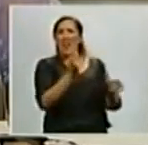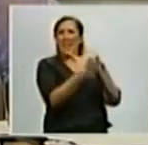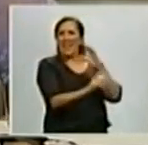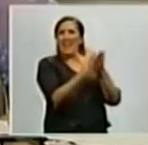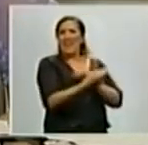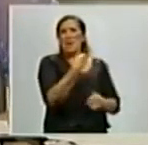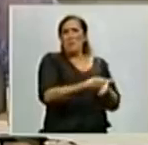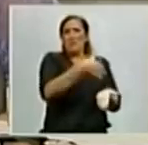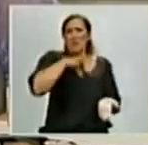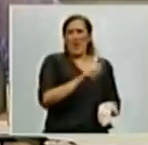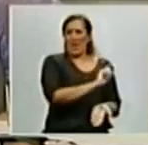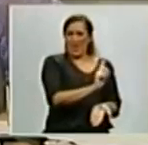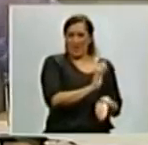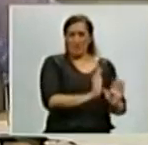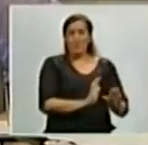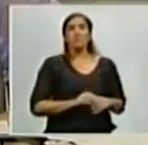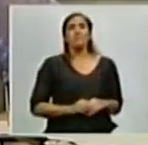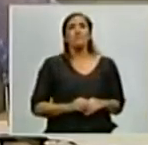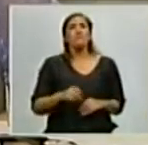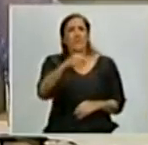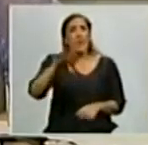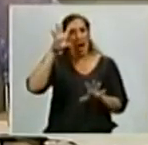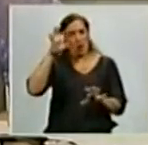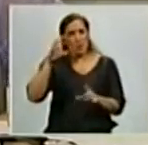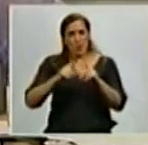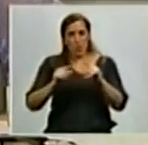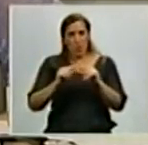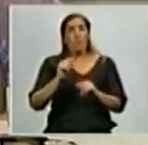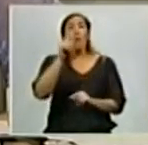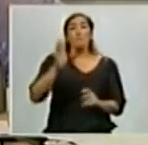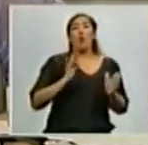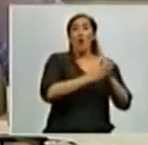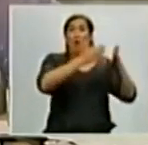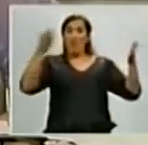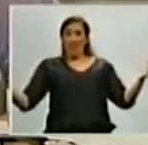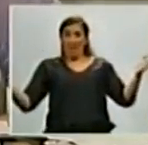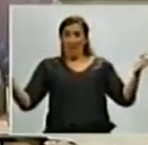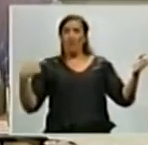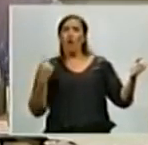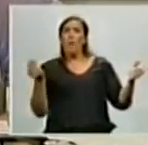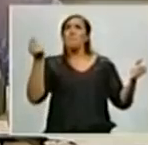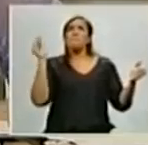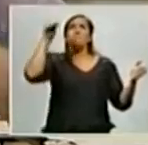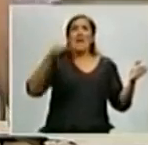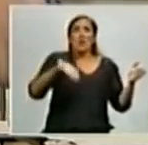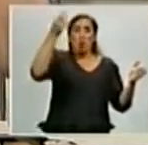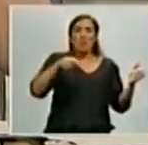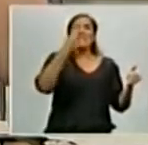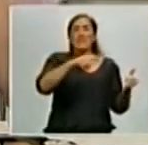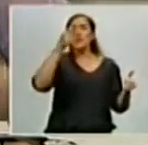una inversión, escuchen las cifras, por favor, anual adicional de 123